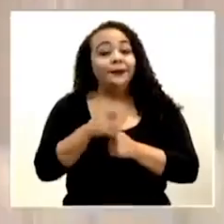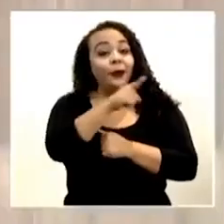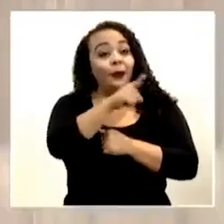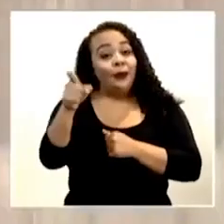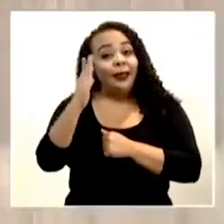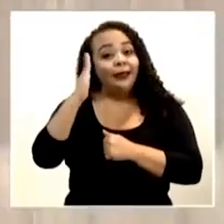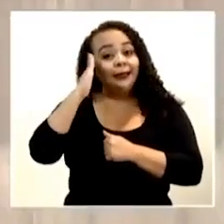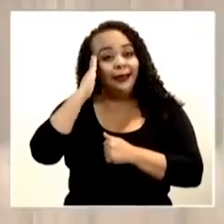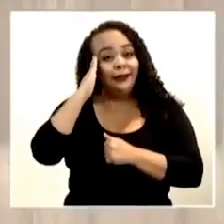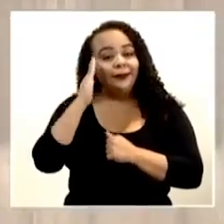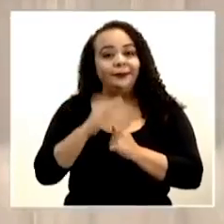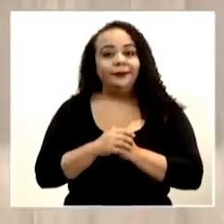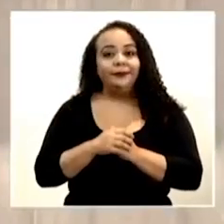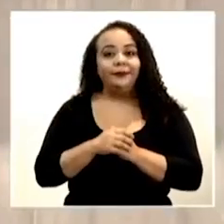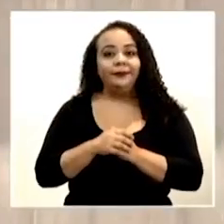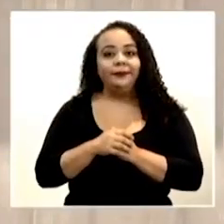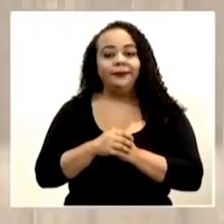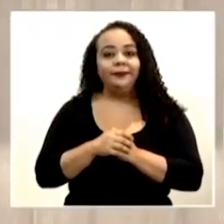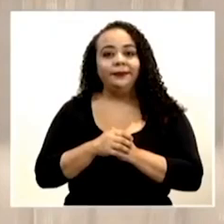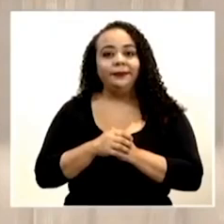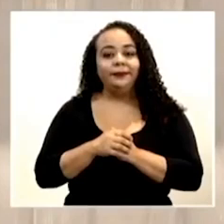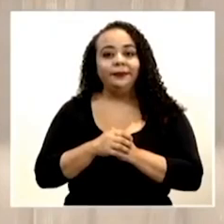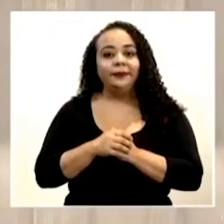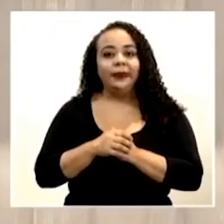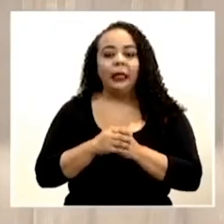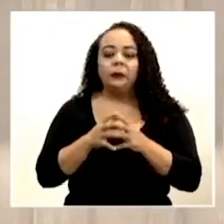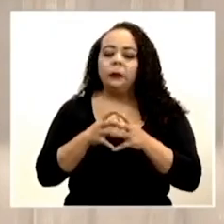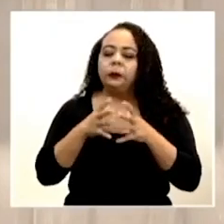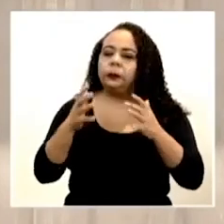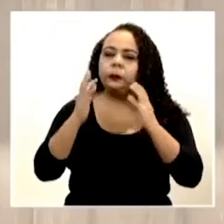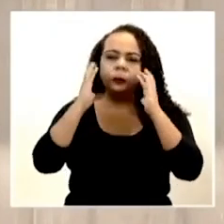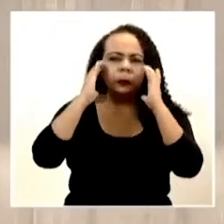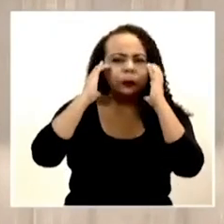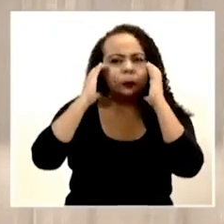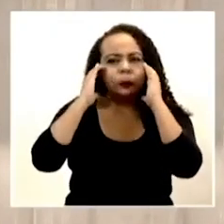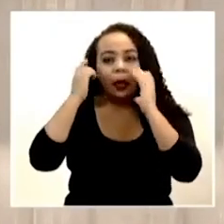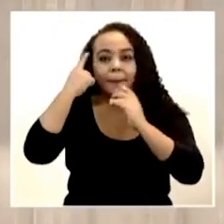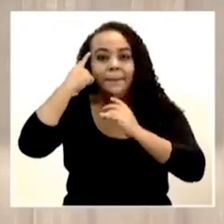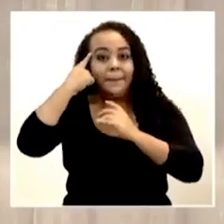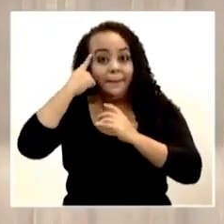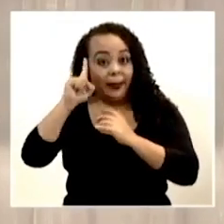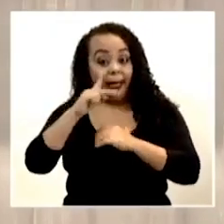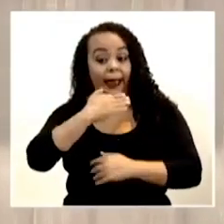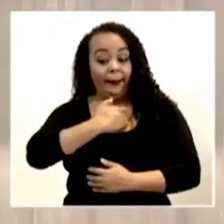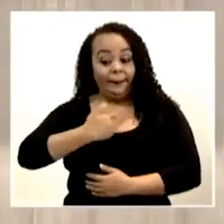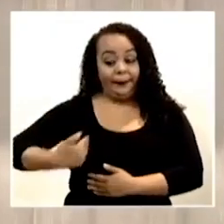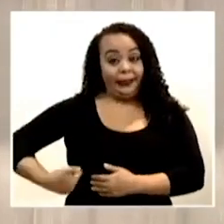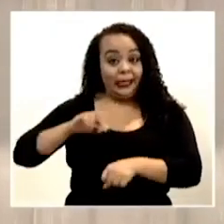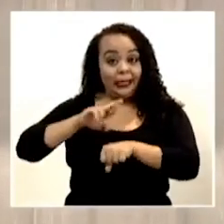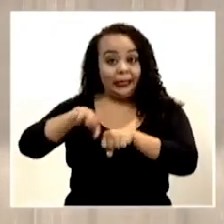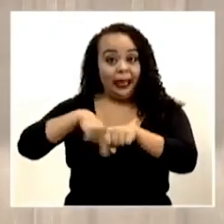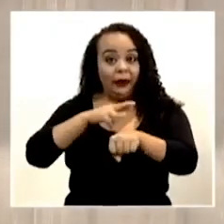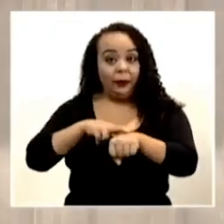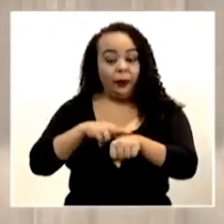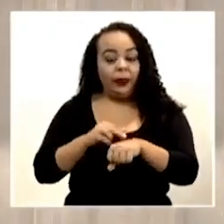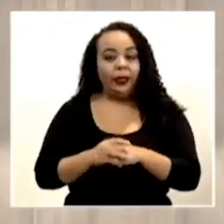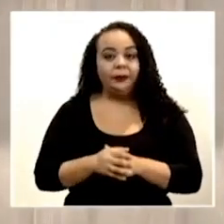saben que ha sido una enorme preocupación para la presidencia de la República